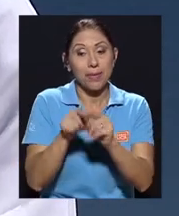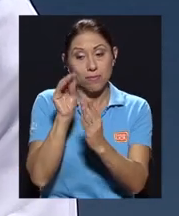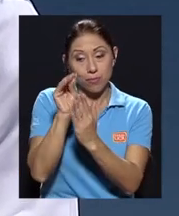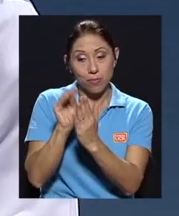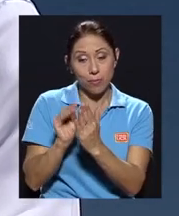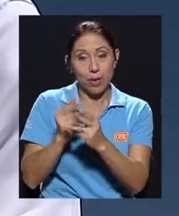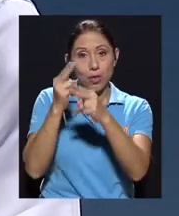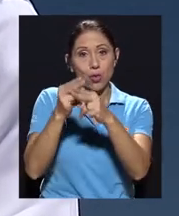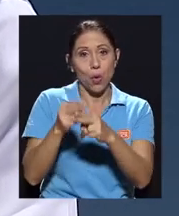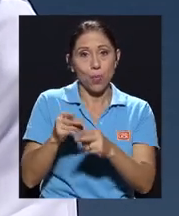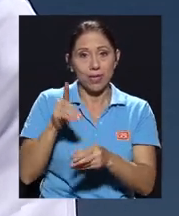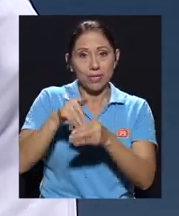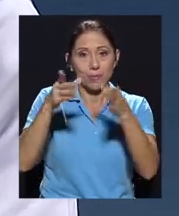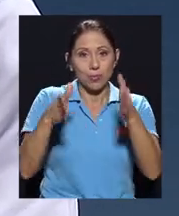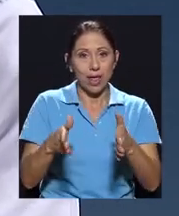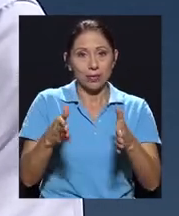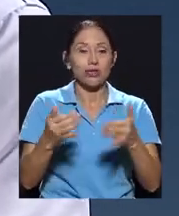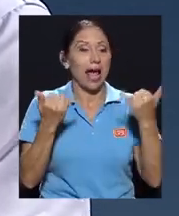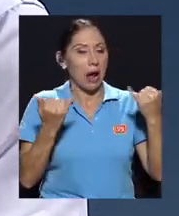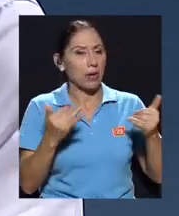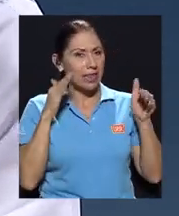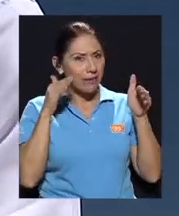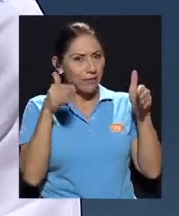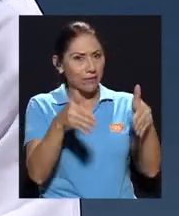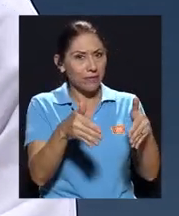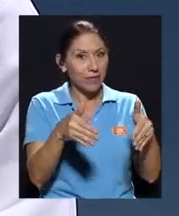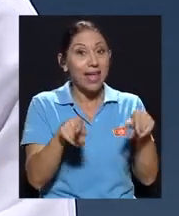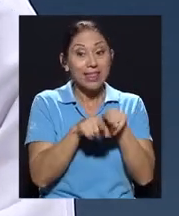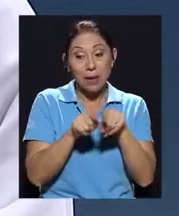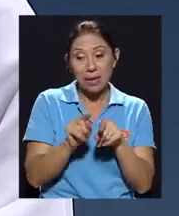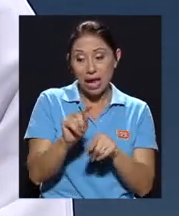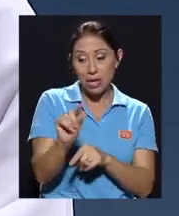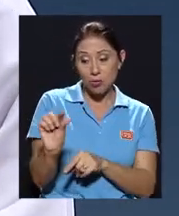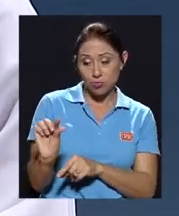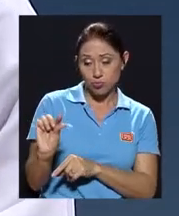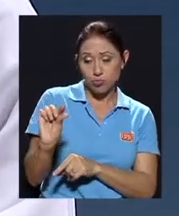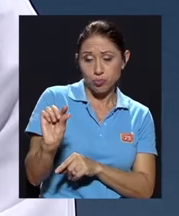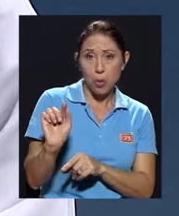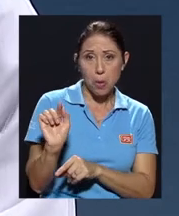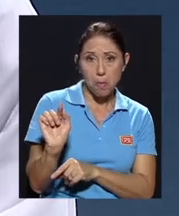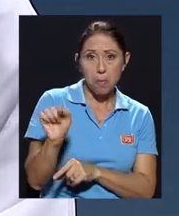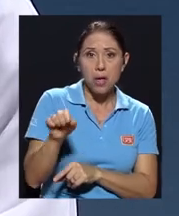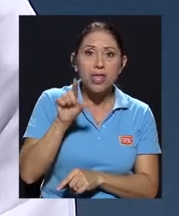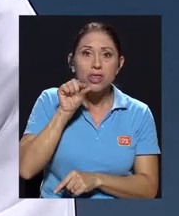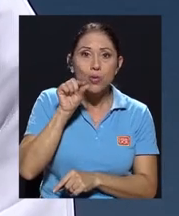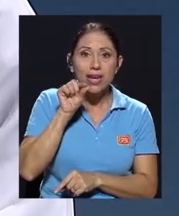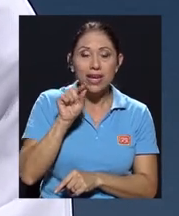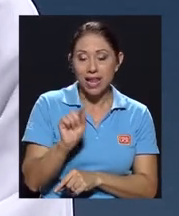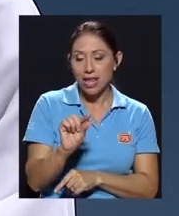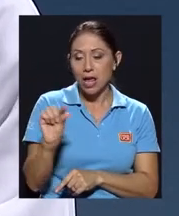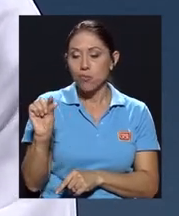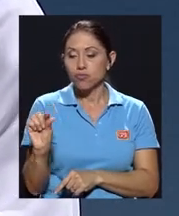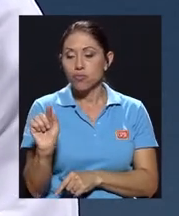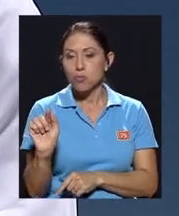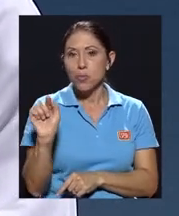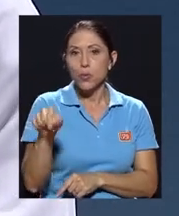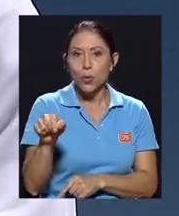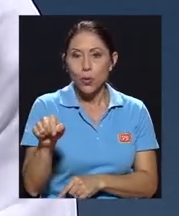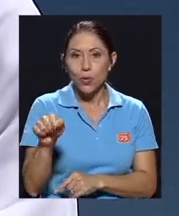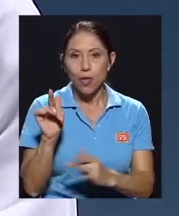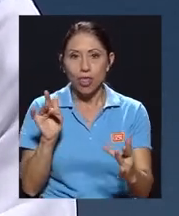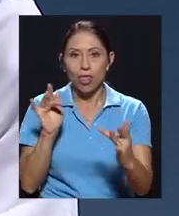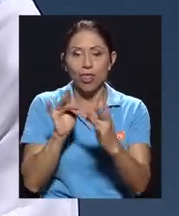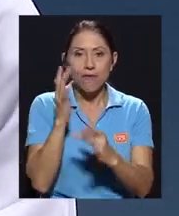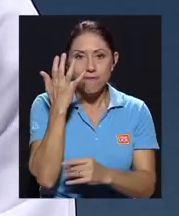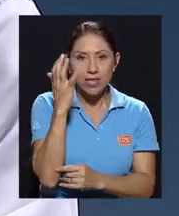diputados, pero por ahora estamos enfocándonos en presidencia. Y viene un botón de Twitter y un botón de Facebook. Ese botón es